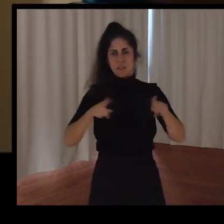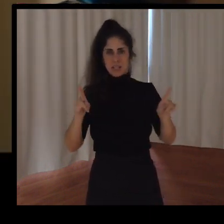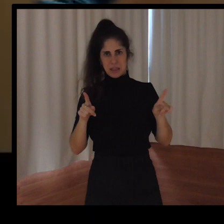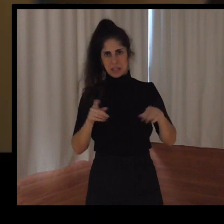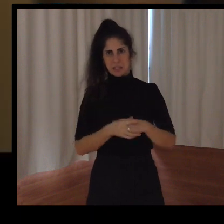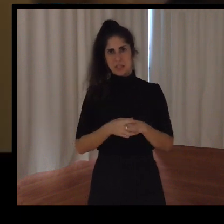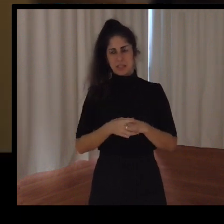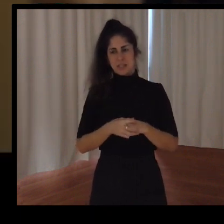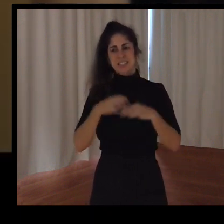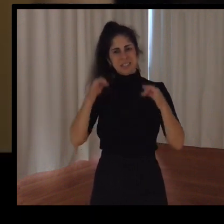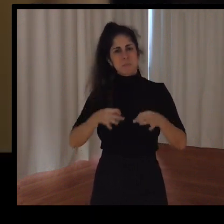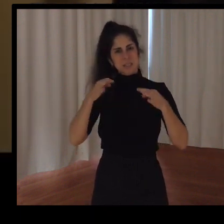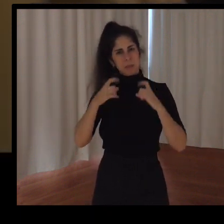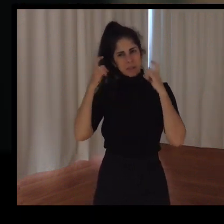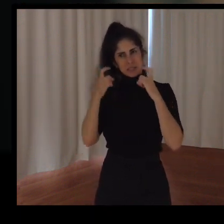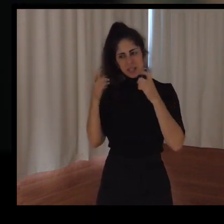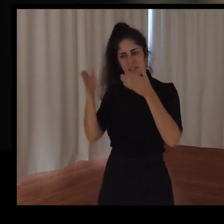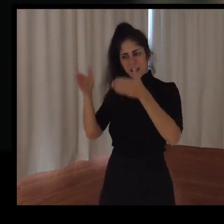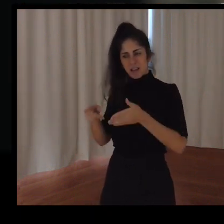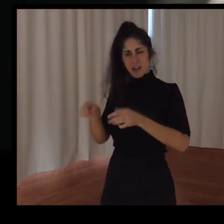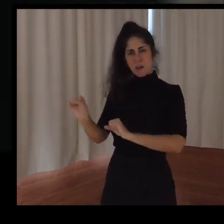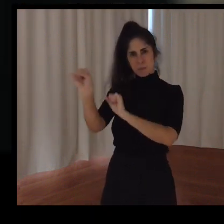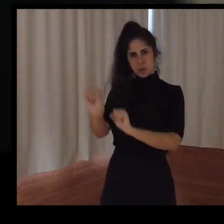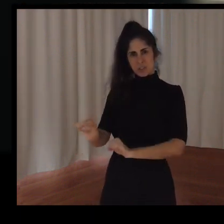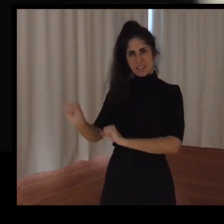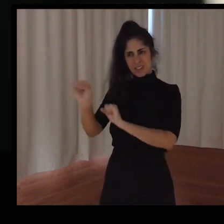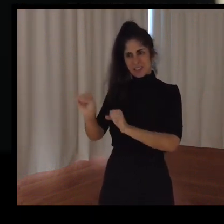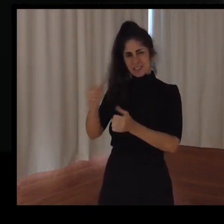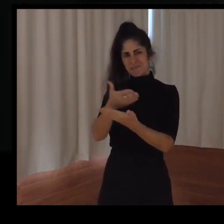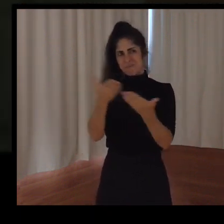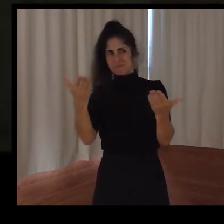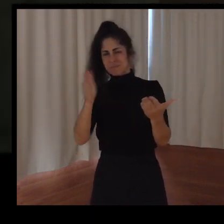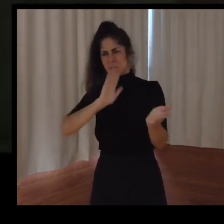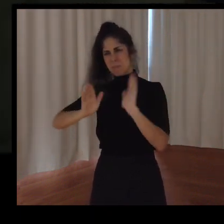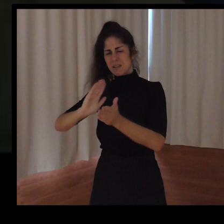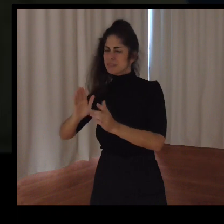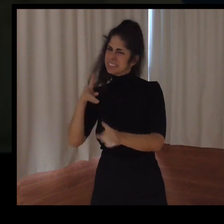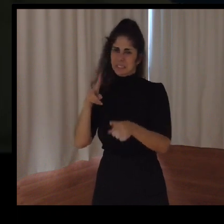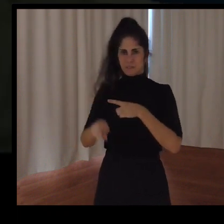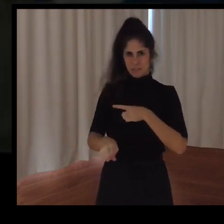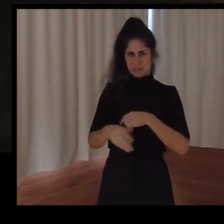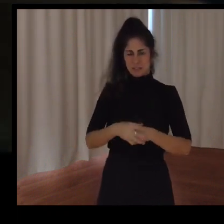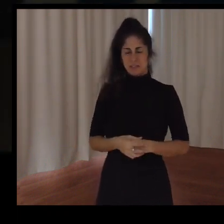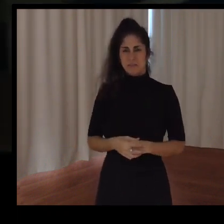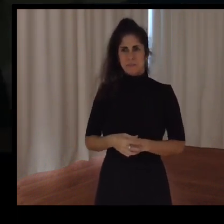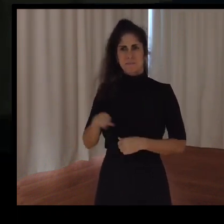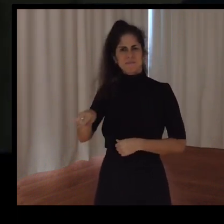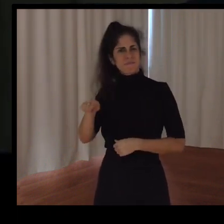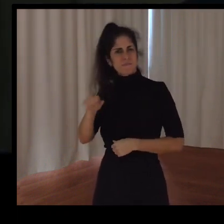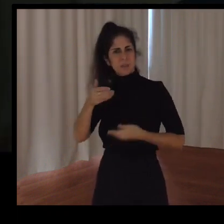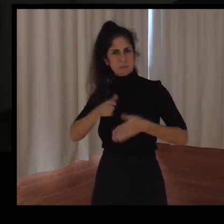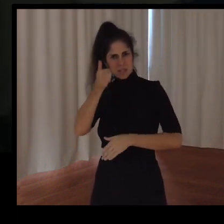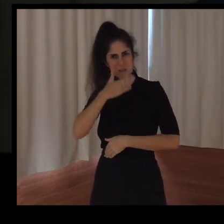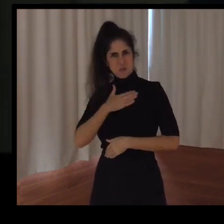intentas proteger, siempre intentas que no le hagan daño. Yo sé que Alejandro era muy chiquito, cuatro, cinco años, cuando